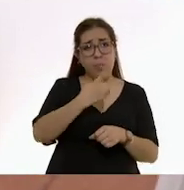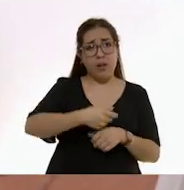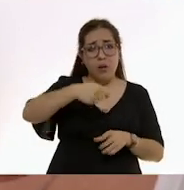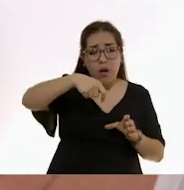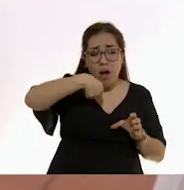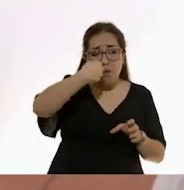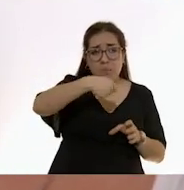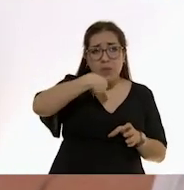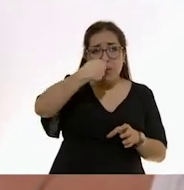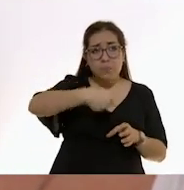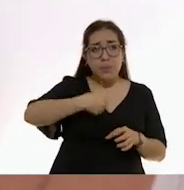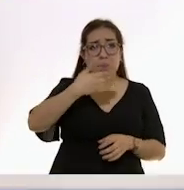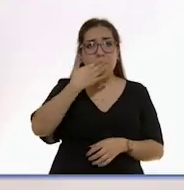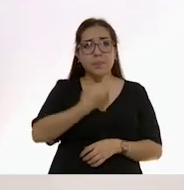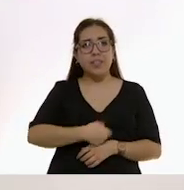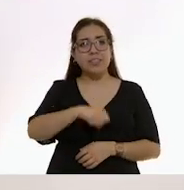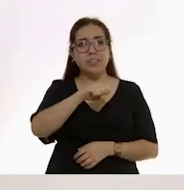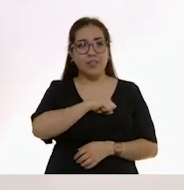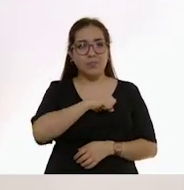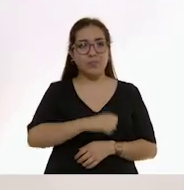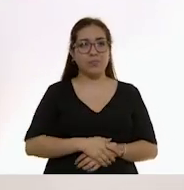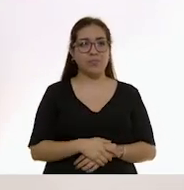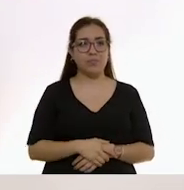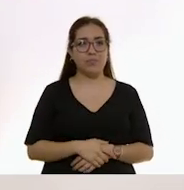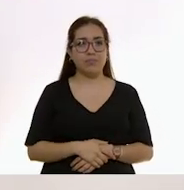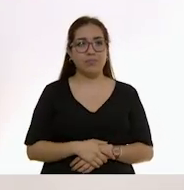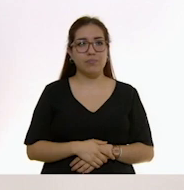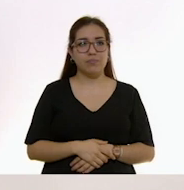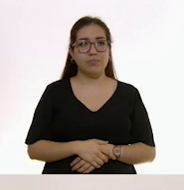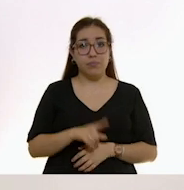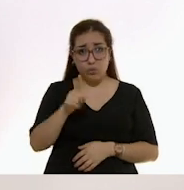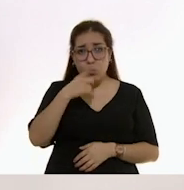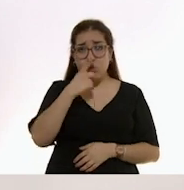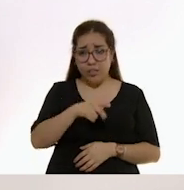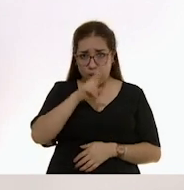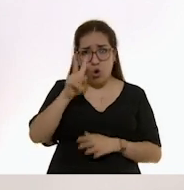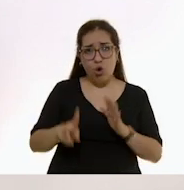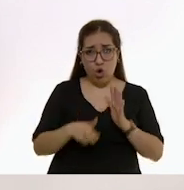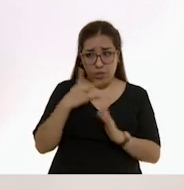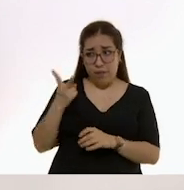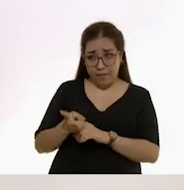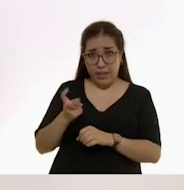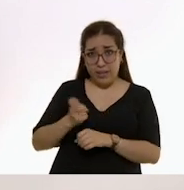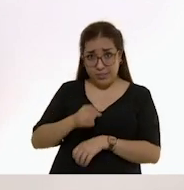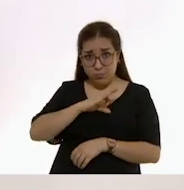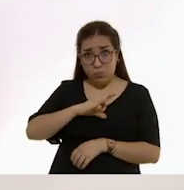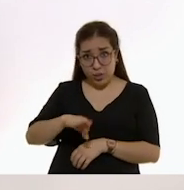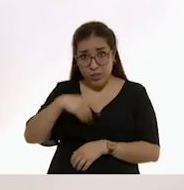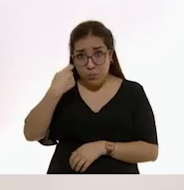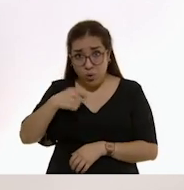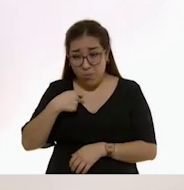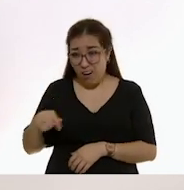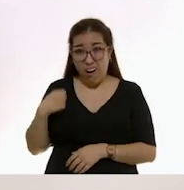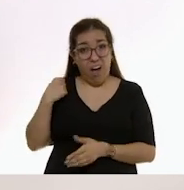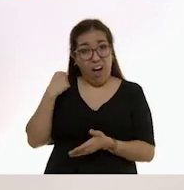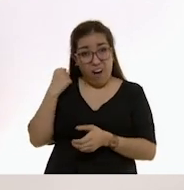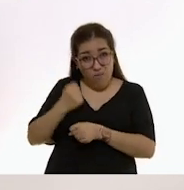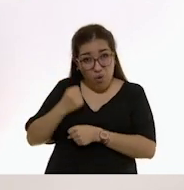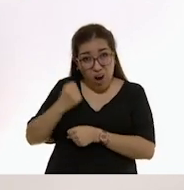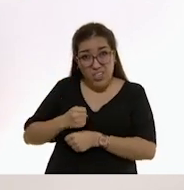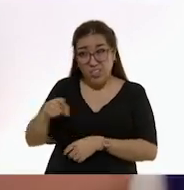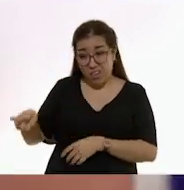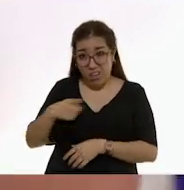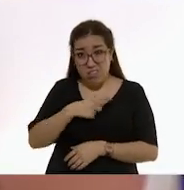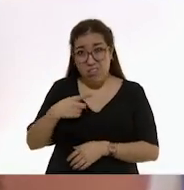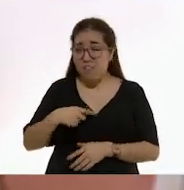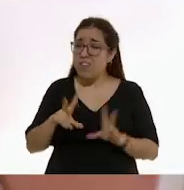para modelar una alimentación saludable. Invítalo a probar de nuevo, pero no lo presiones a comer si todavía no quiere